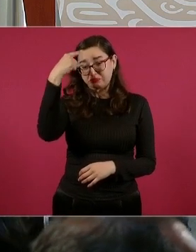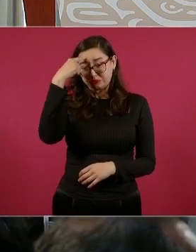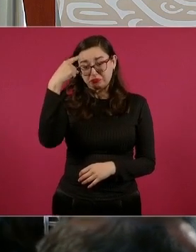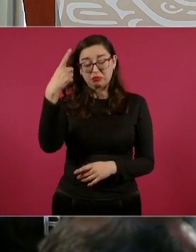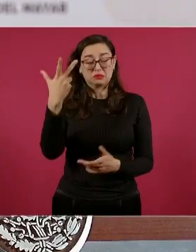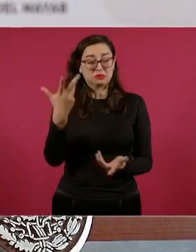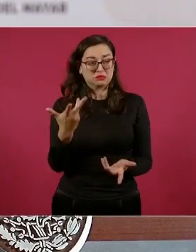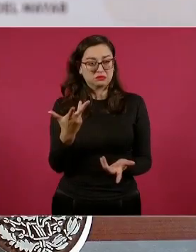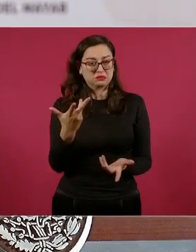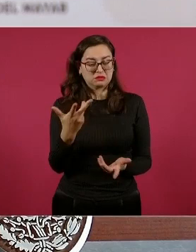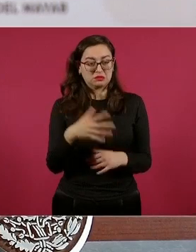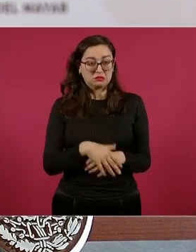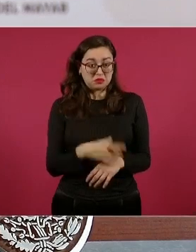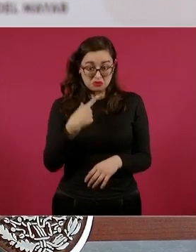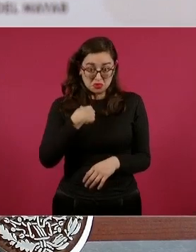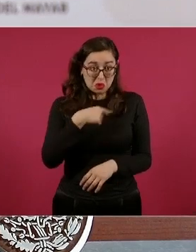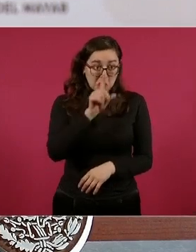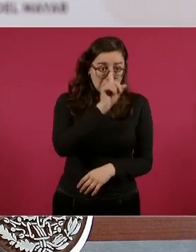asesor.